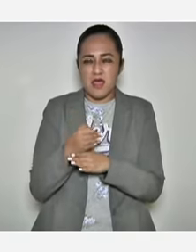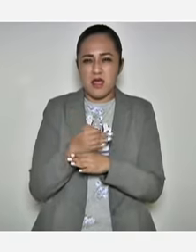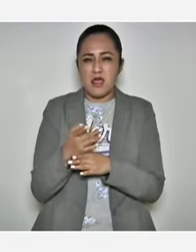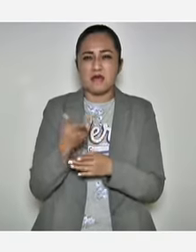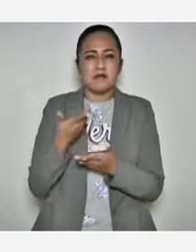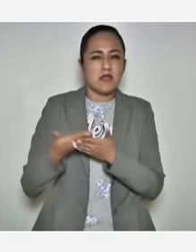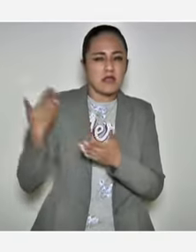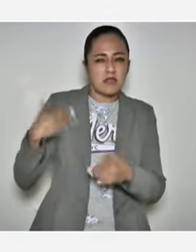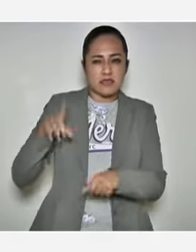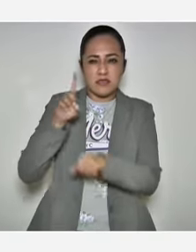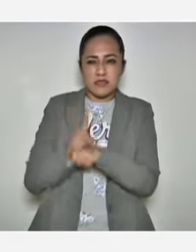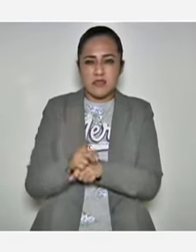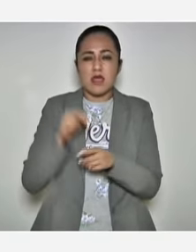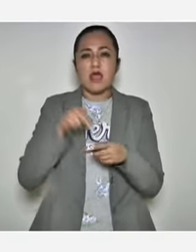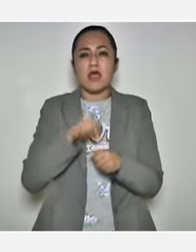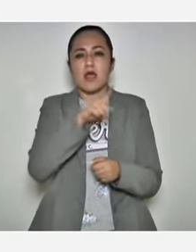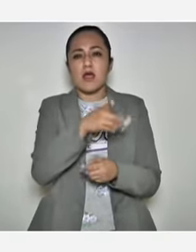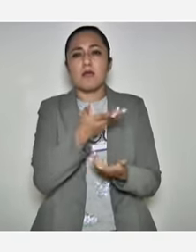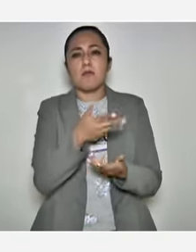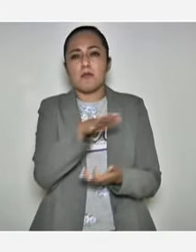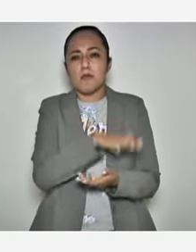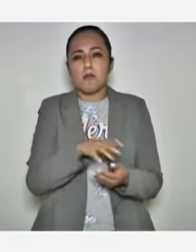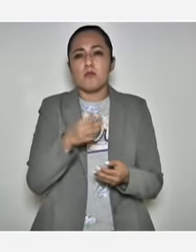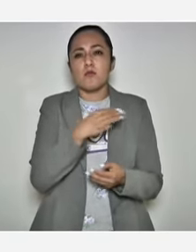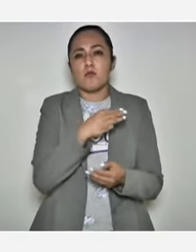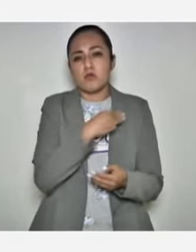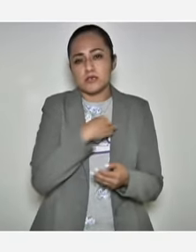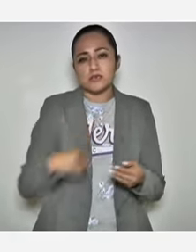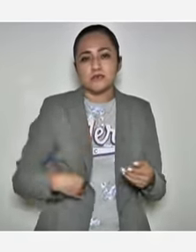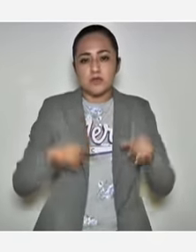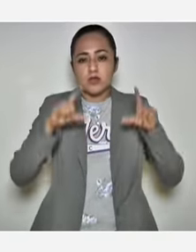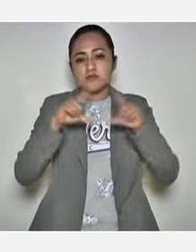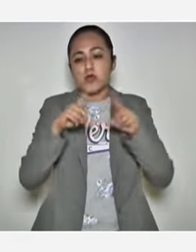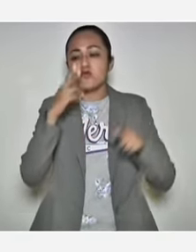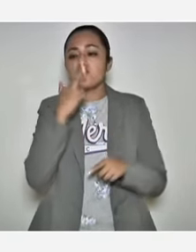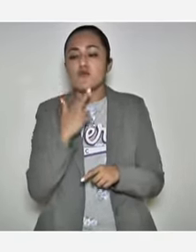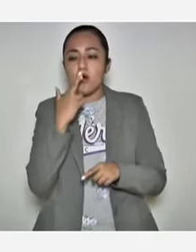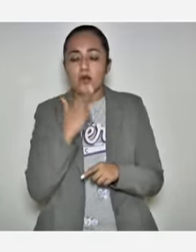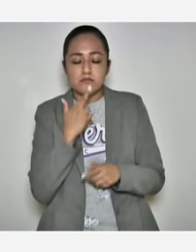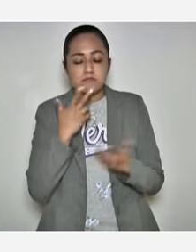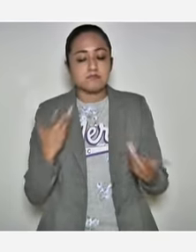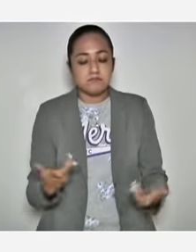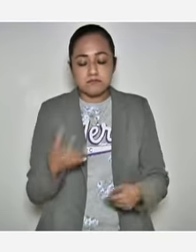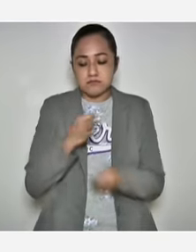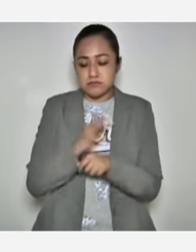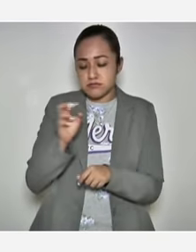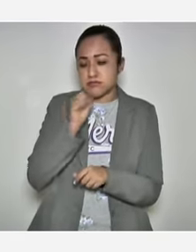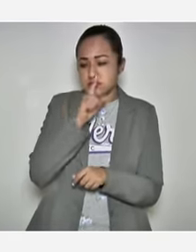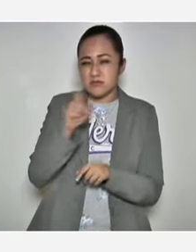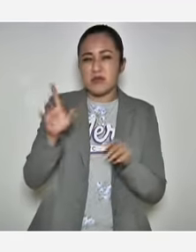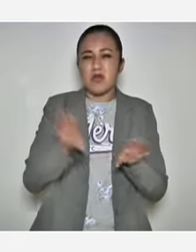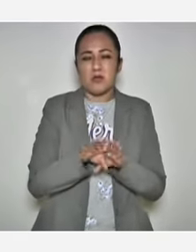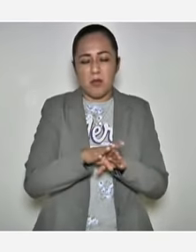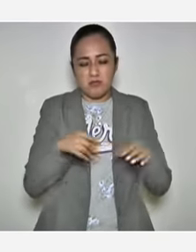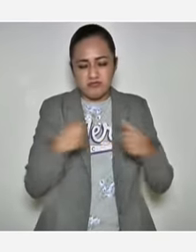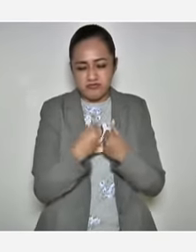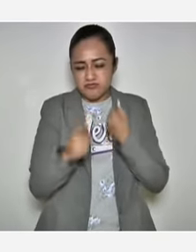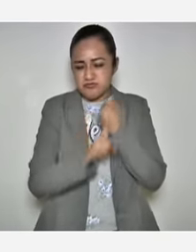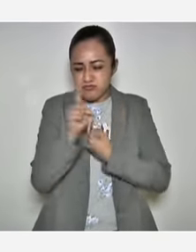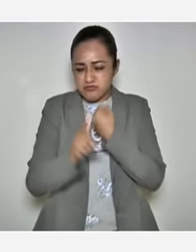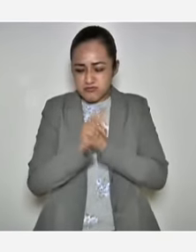hace unos días ubicado en ese municipio del Triángulo Rojo. También ayer se dan varios enfrentamientos